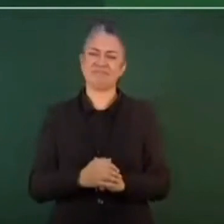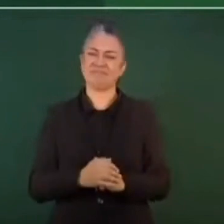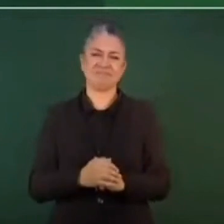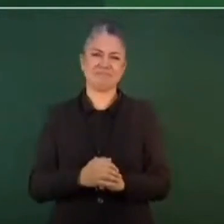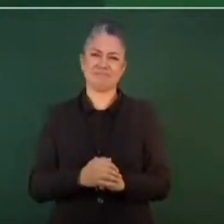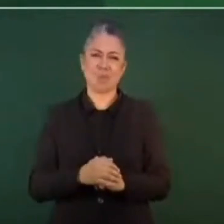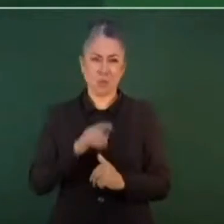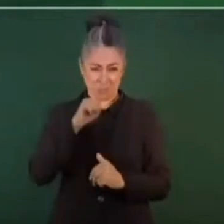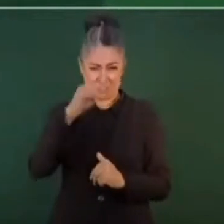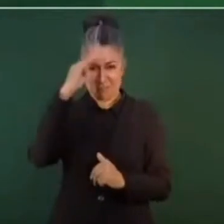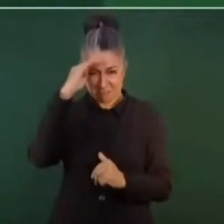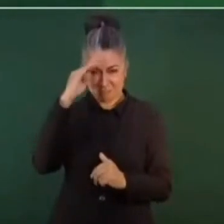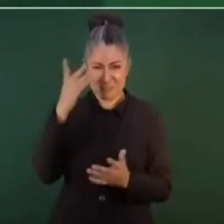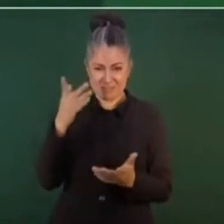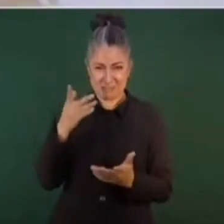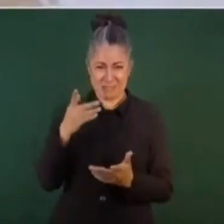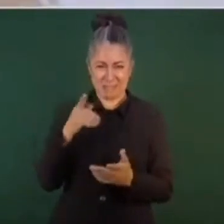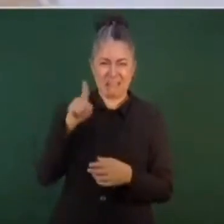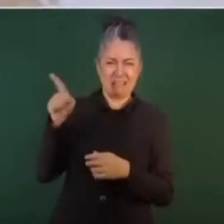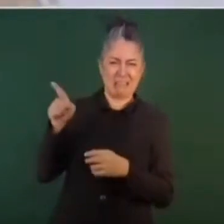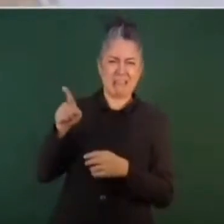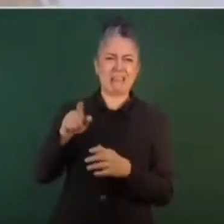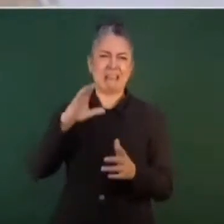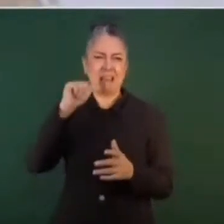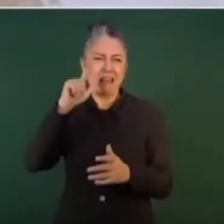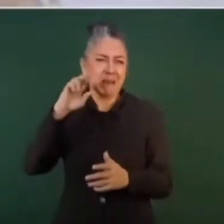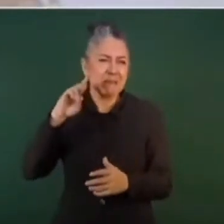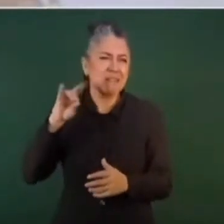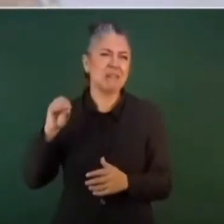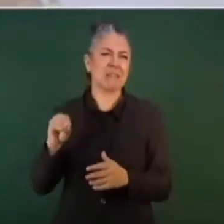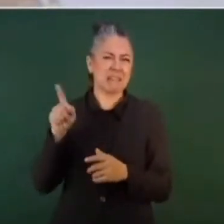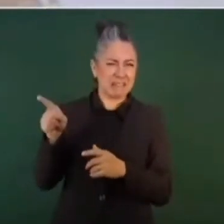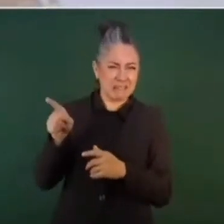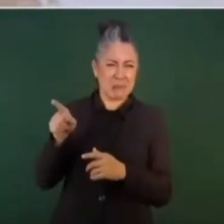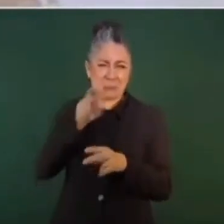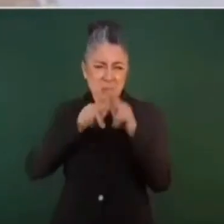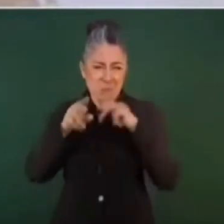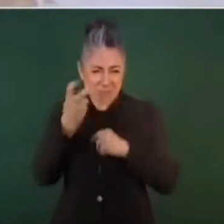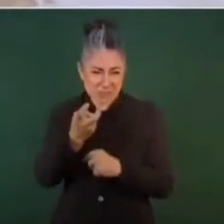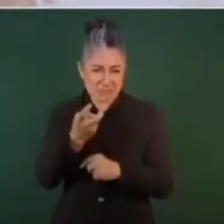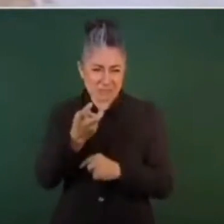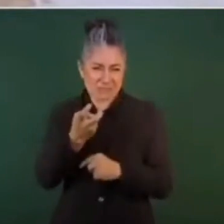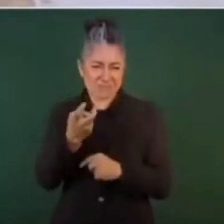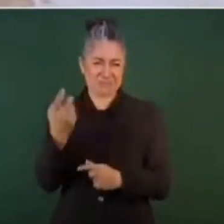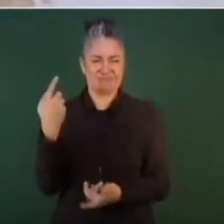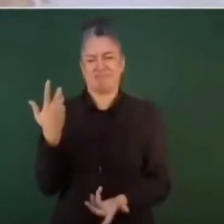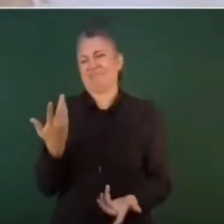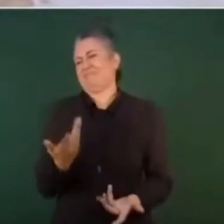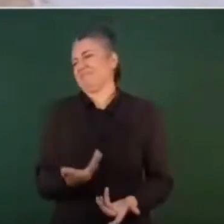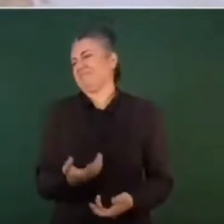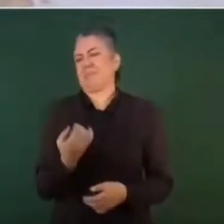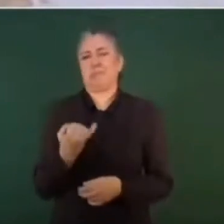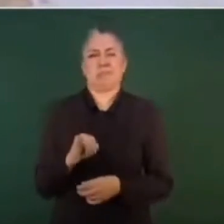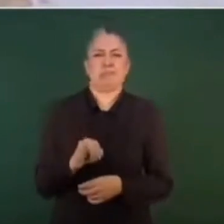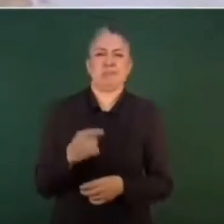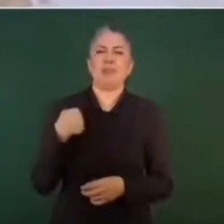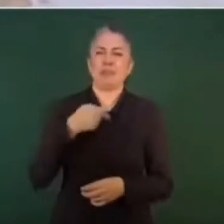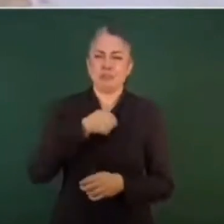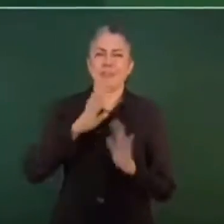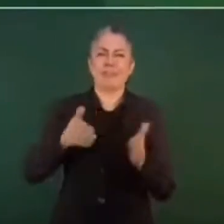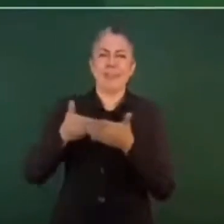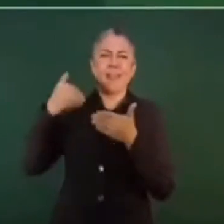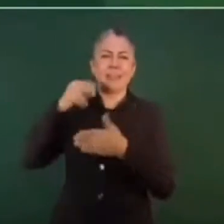creen que a Claudio X González le preocupan estas cosas ya los vimos cuando